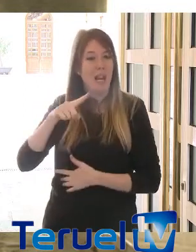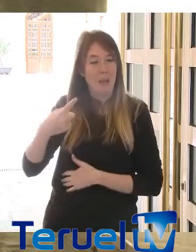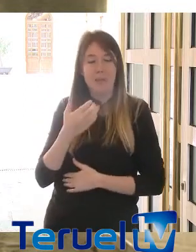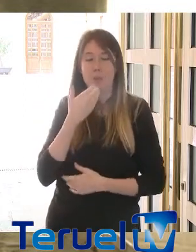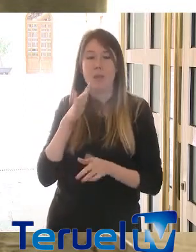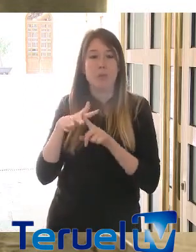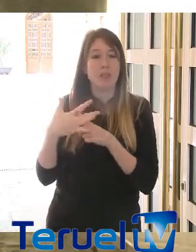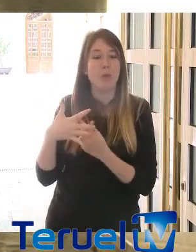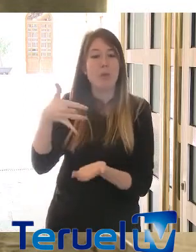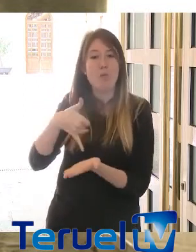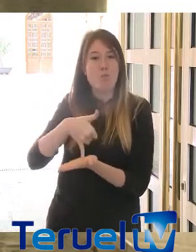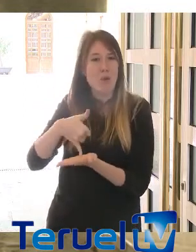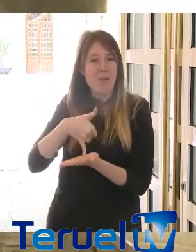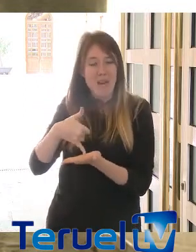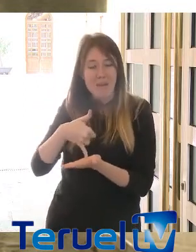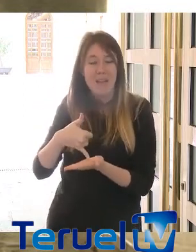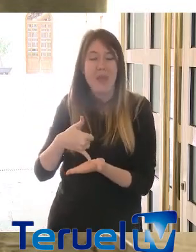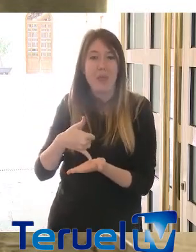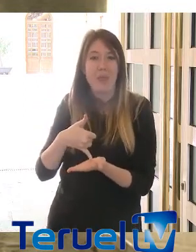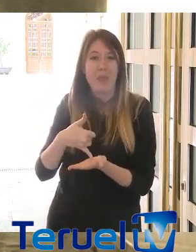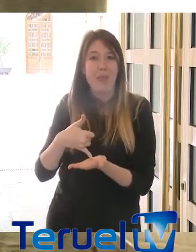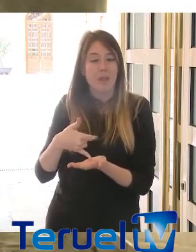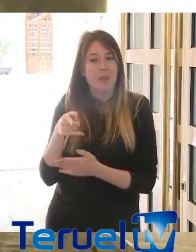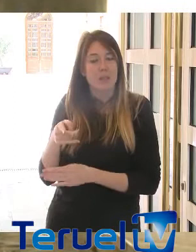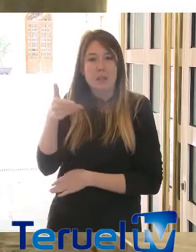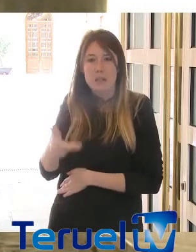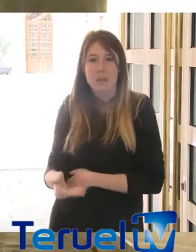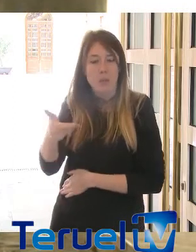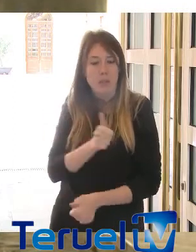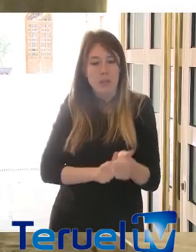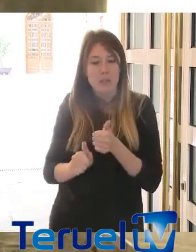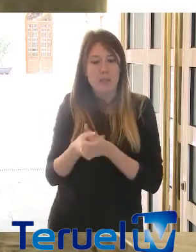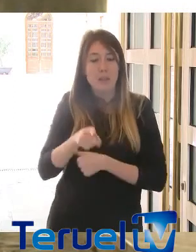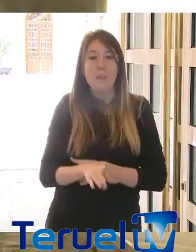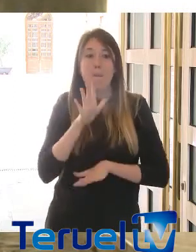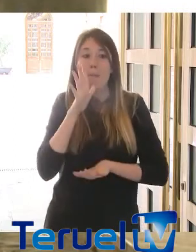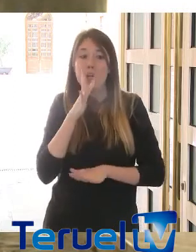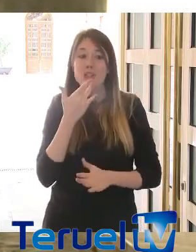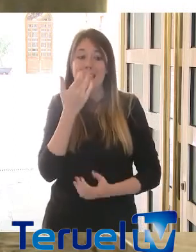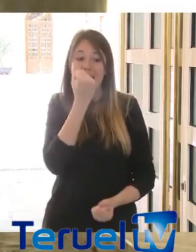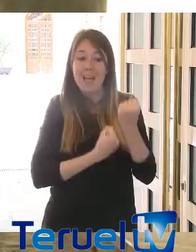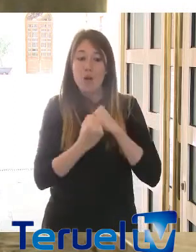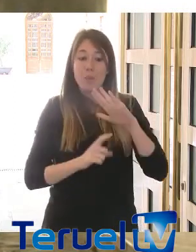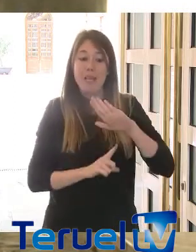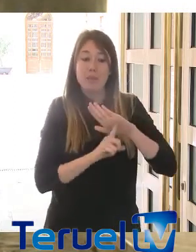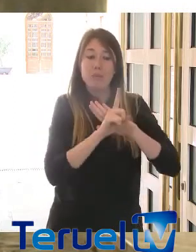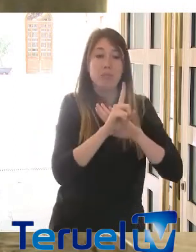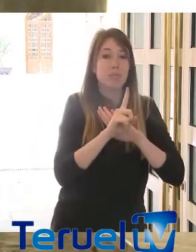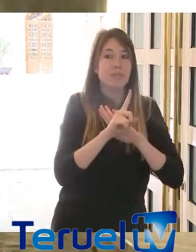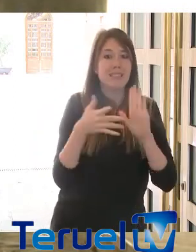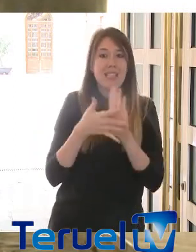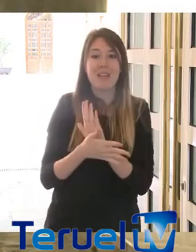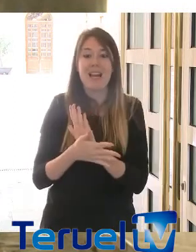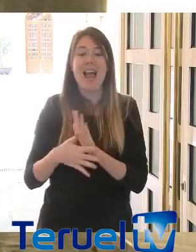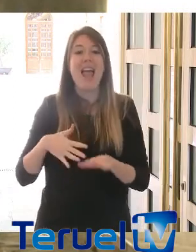es algo que a todos evidentemente nos incumbe. Pero sin crecimiento económico es difícil mantener el estado de bienestar y eso tiene que